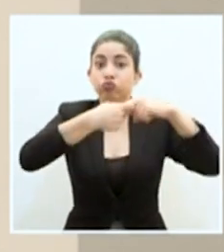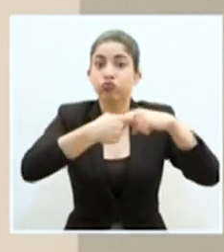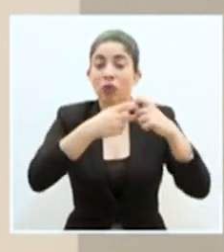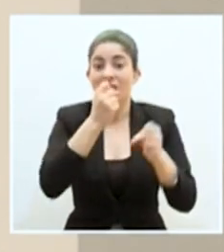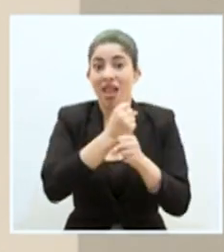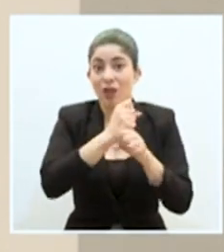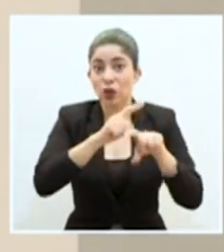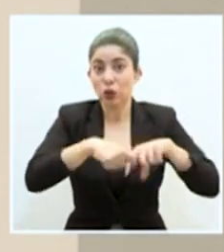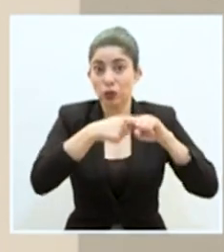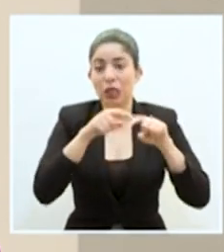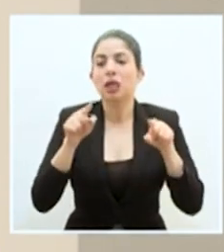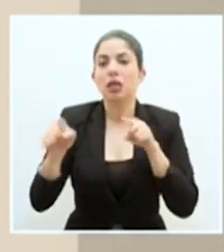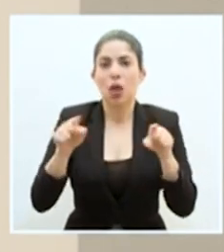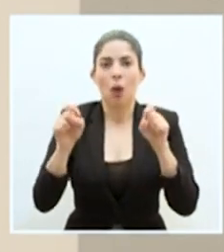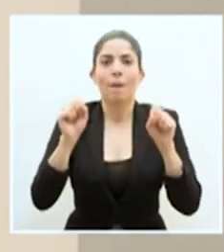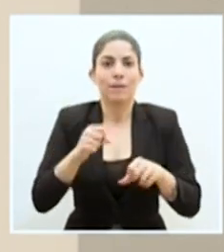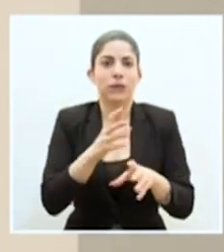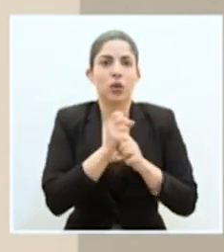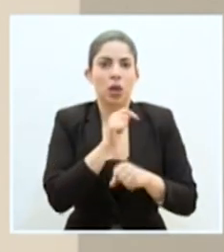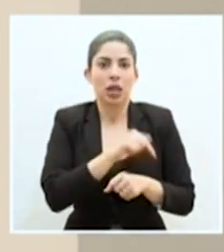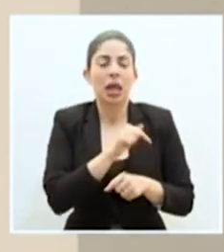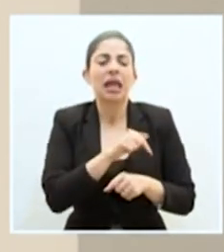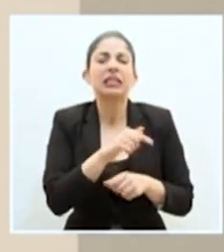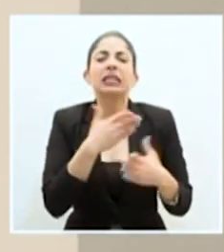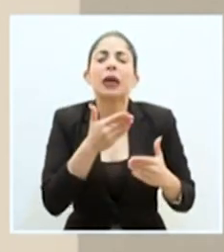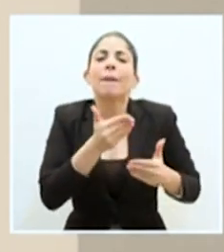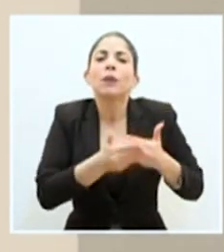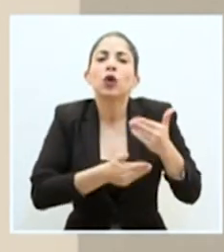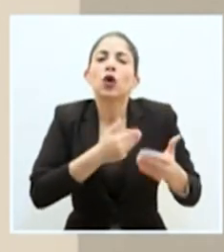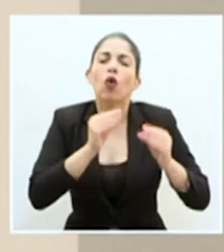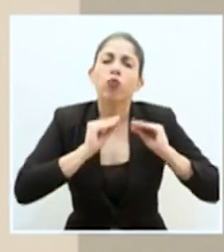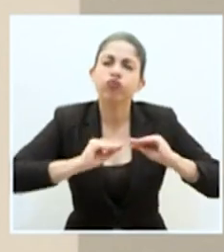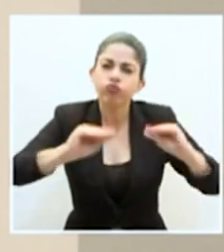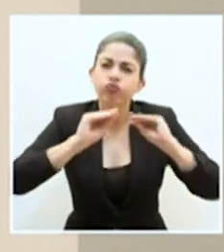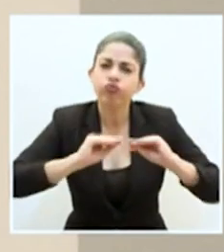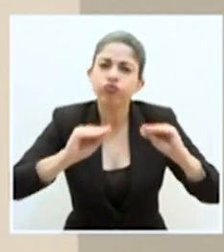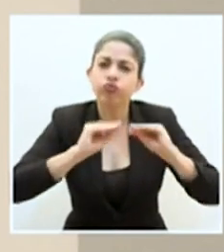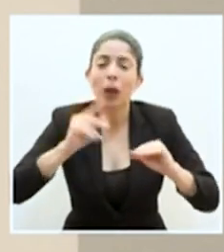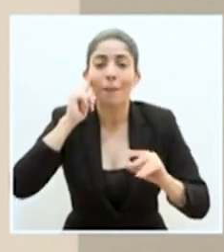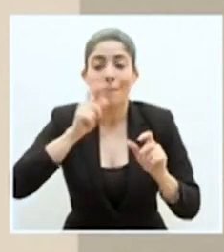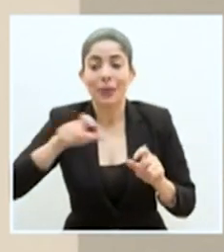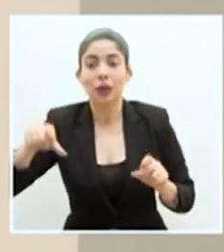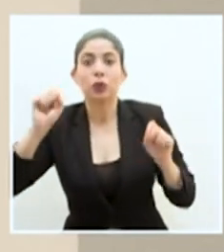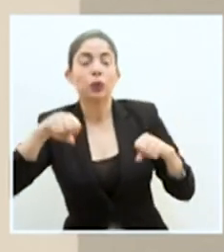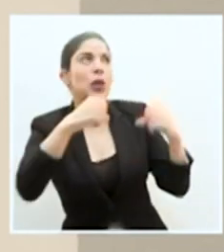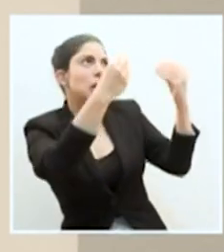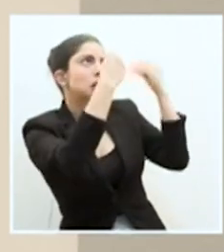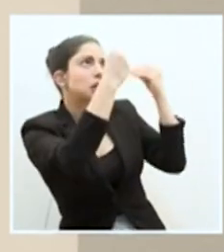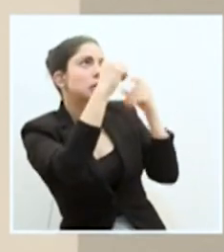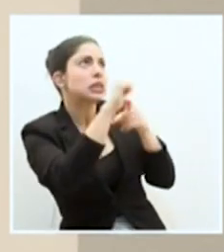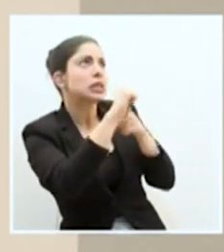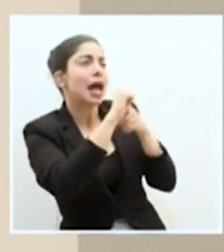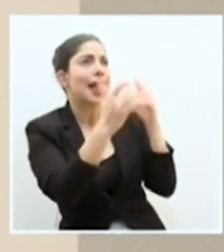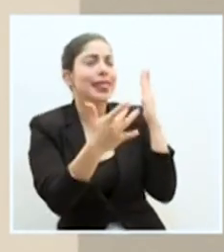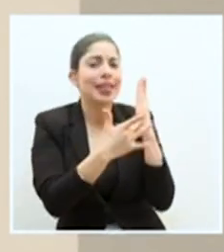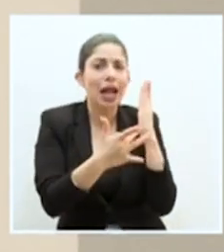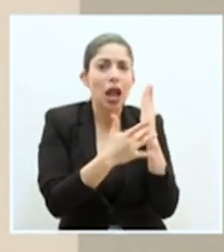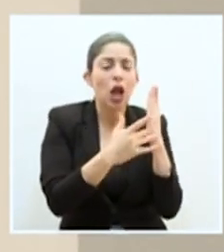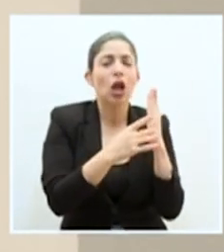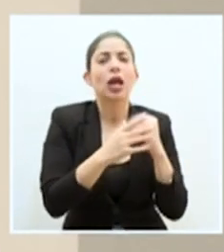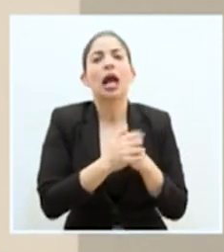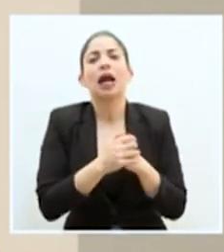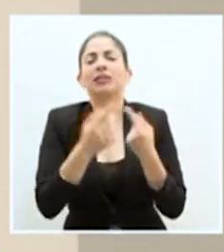trabajo e implica procesos de formación que permiten tener acceso a capacitaciones tanto tecnológicas como técnicas